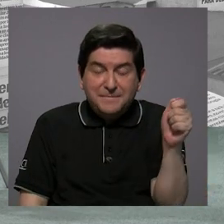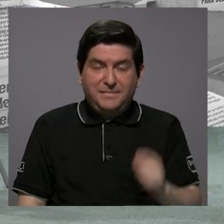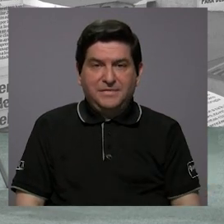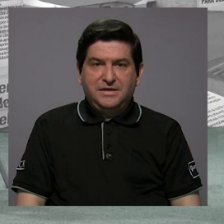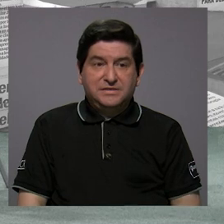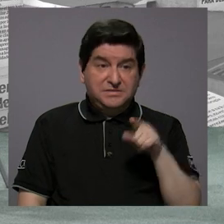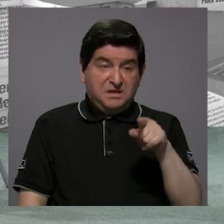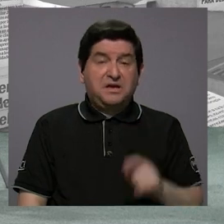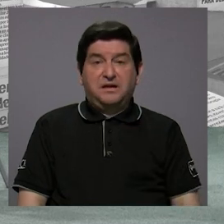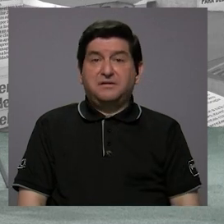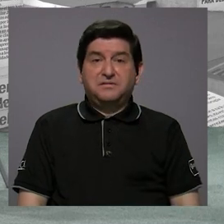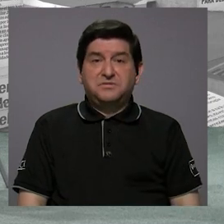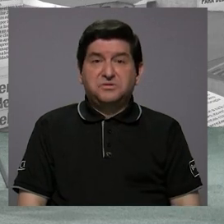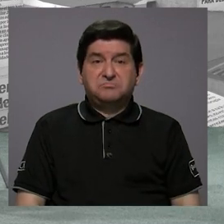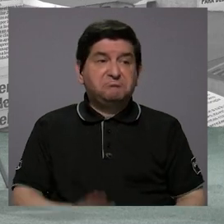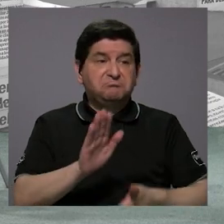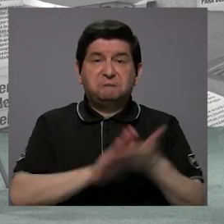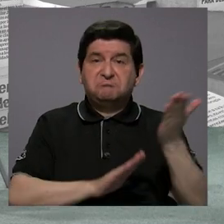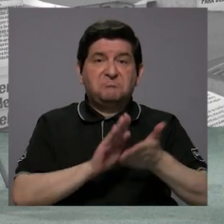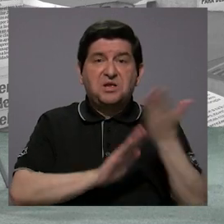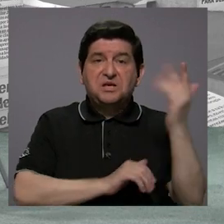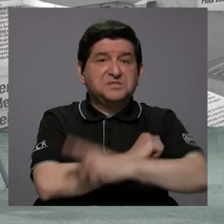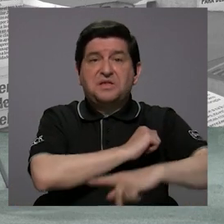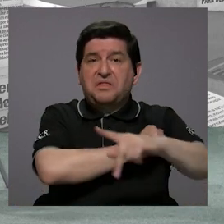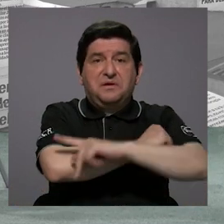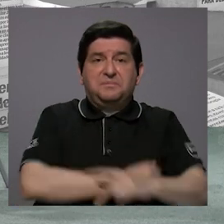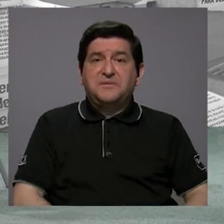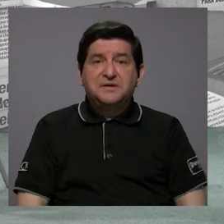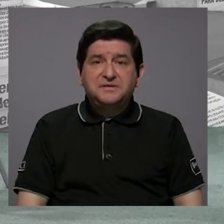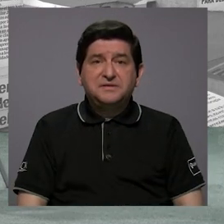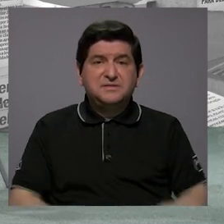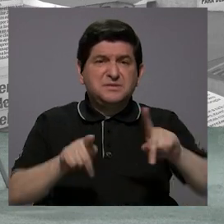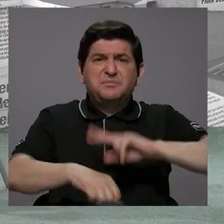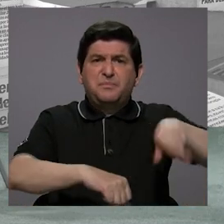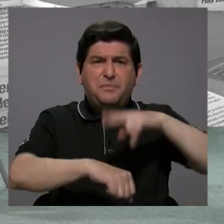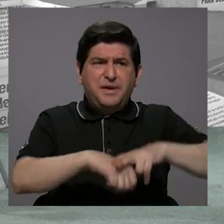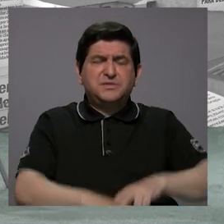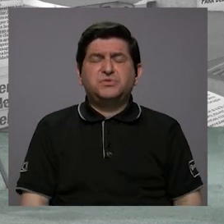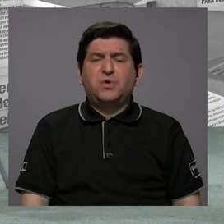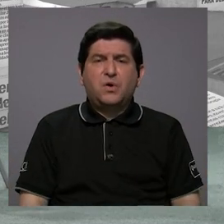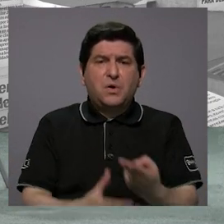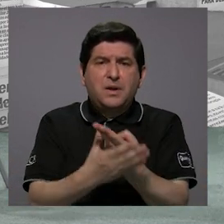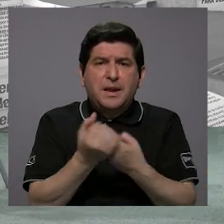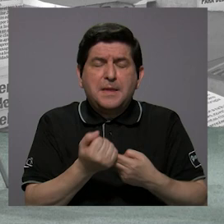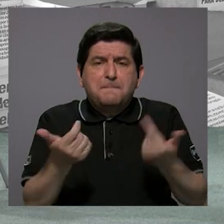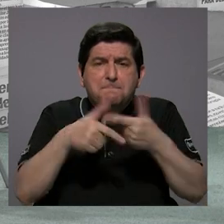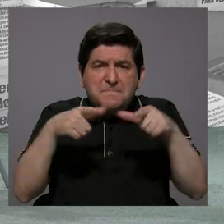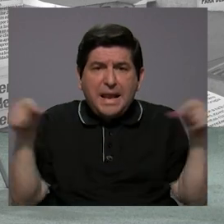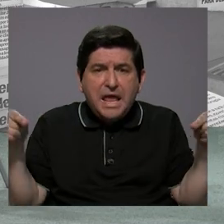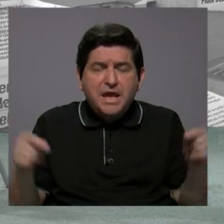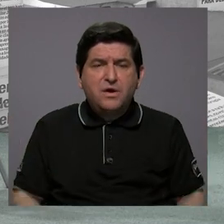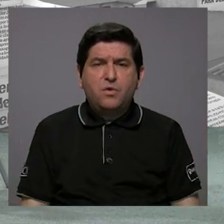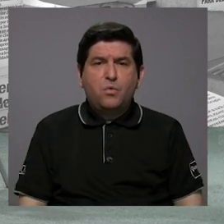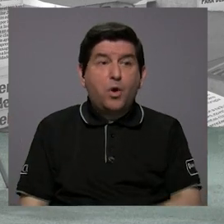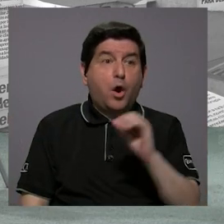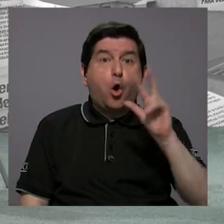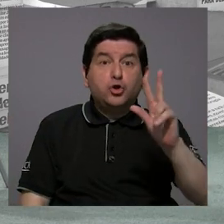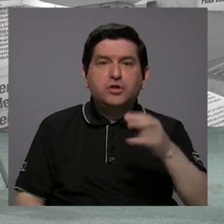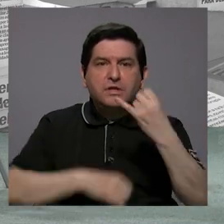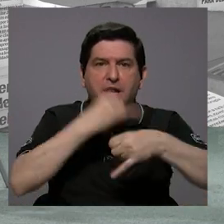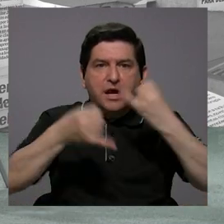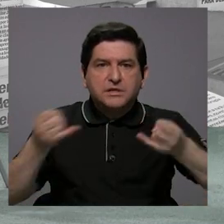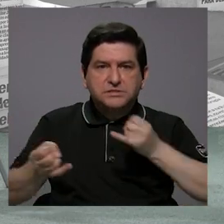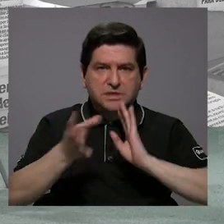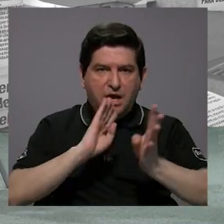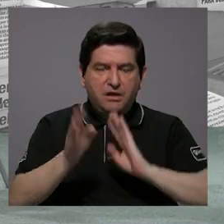van exactamente, pueden irse fuera del país, son gente que normalmente son bilingües o hablan más de tres idiomas,